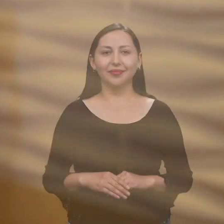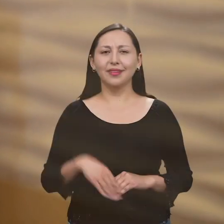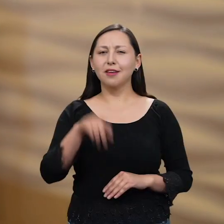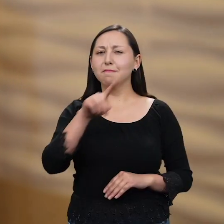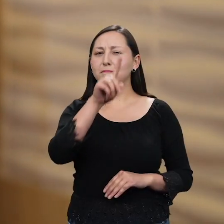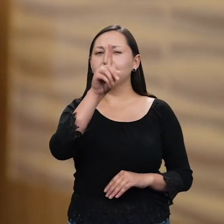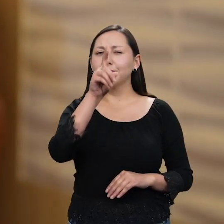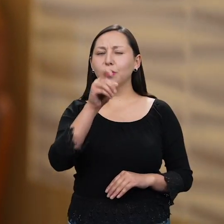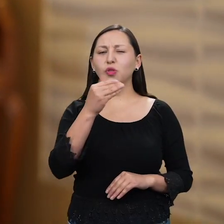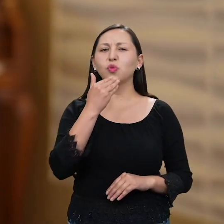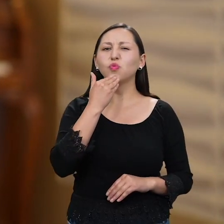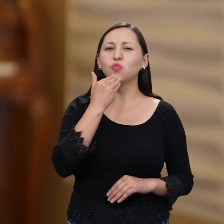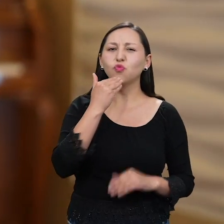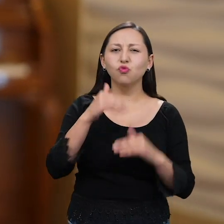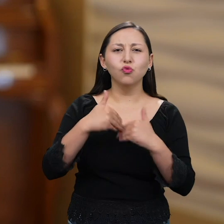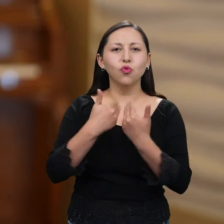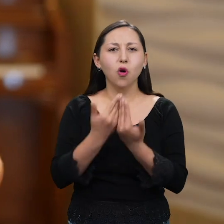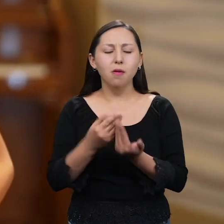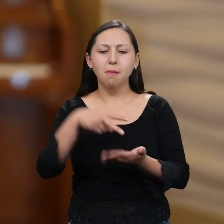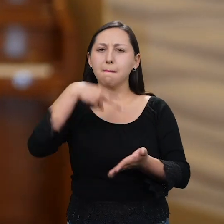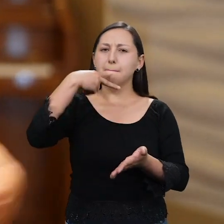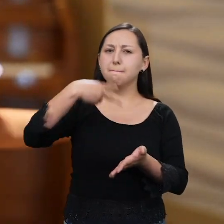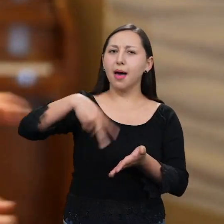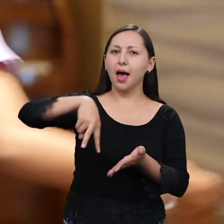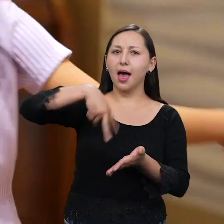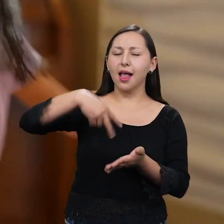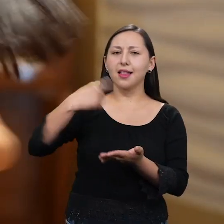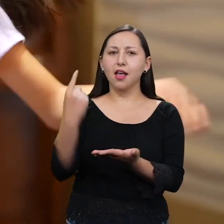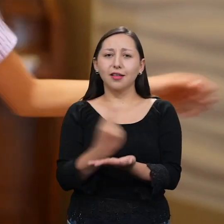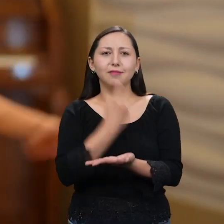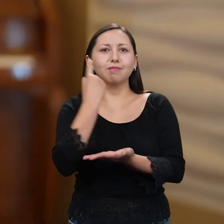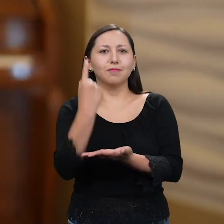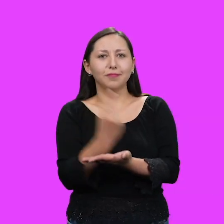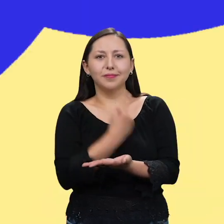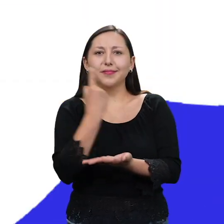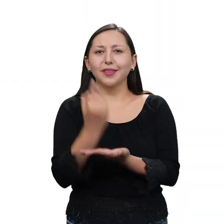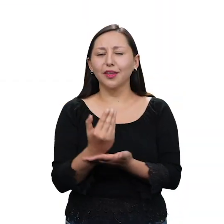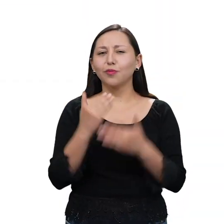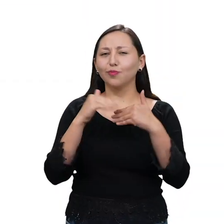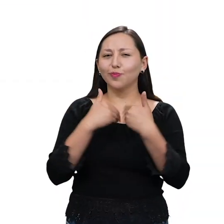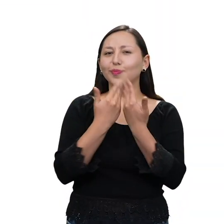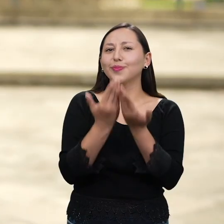Sebas, ¿cómo hacen las y los bailarines para girar y girar?